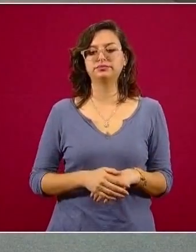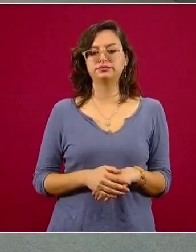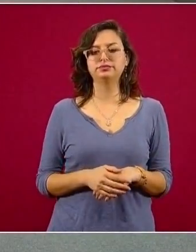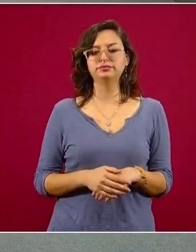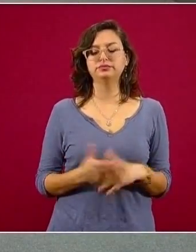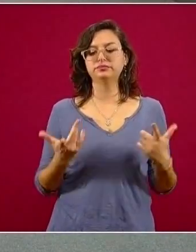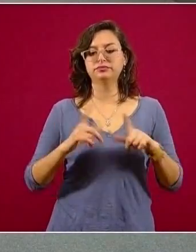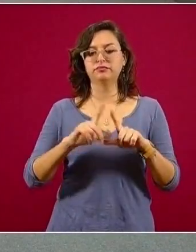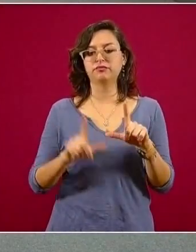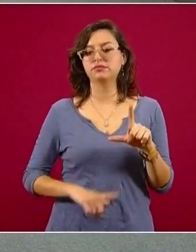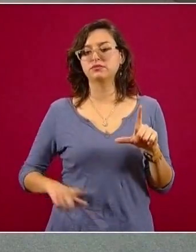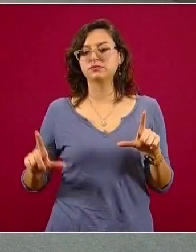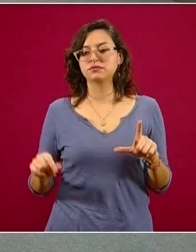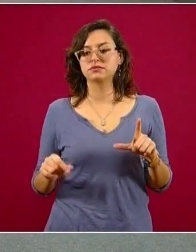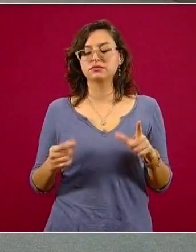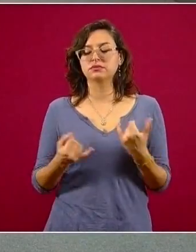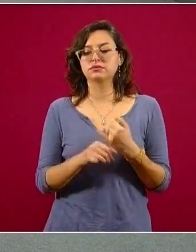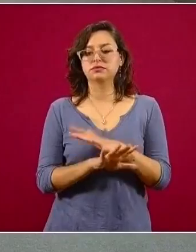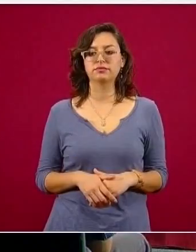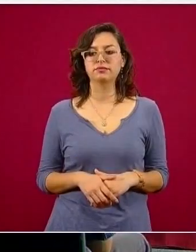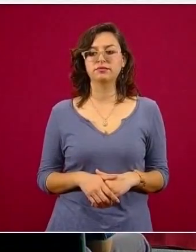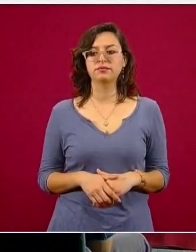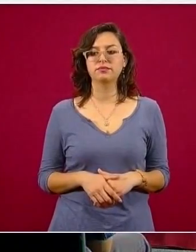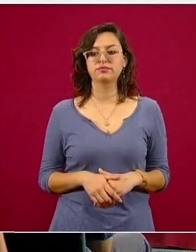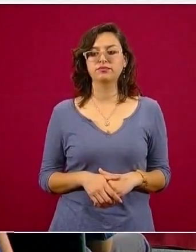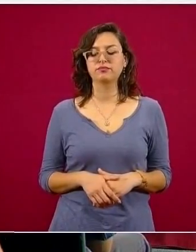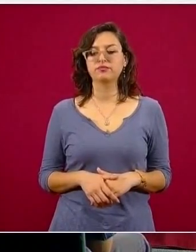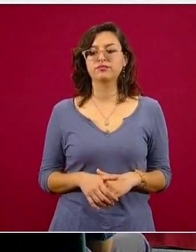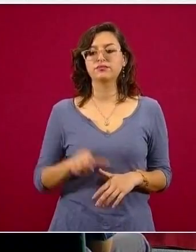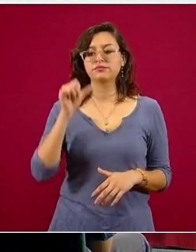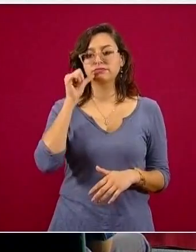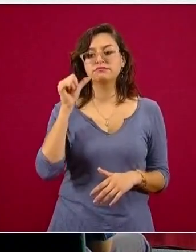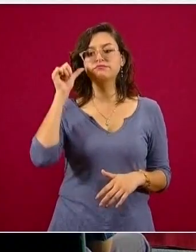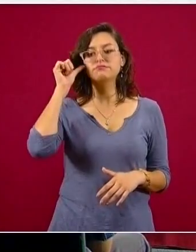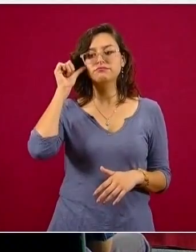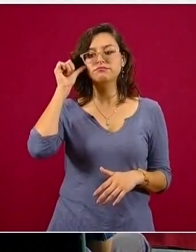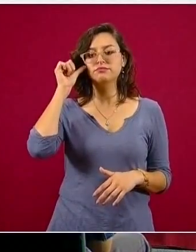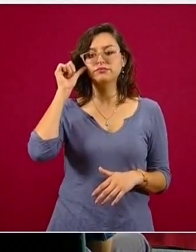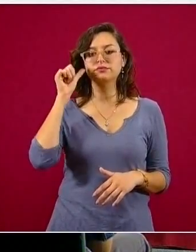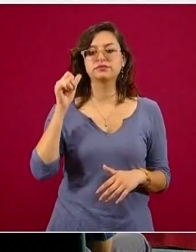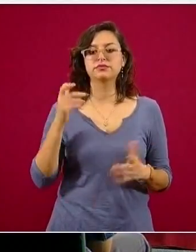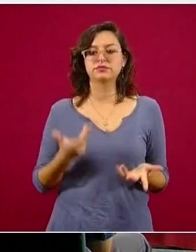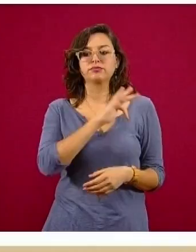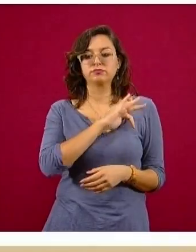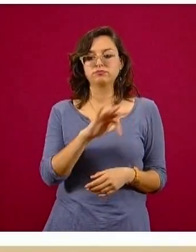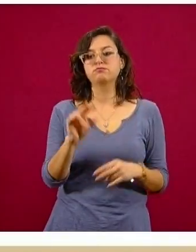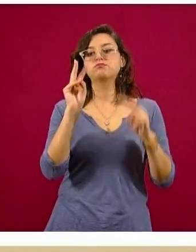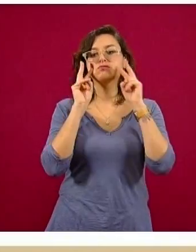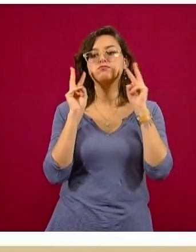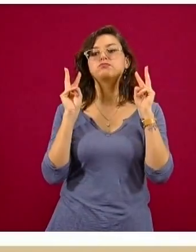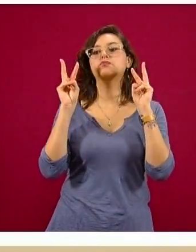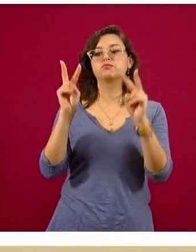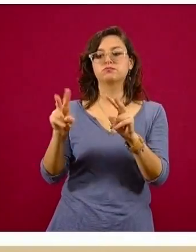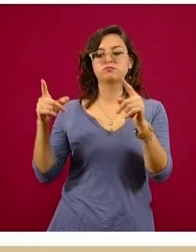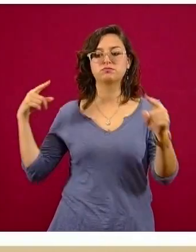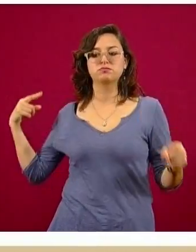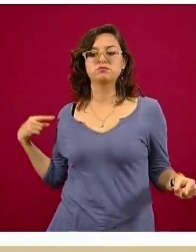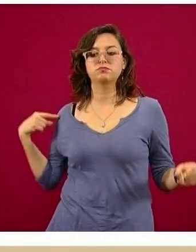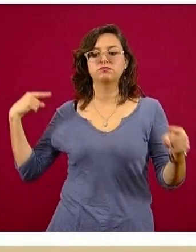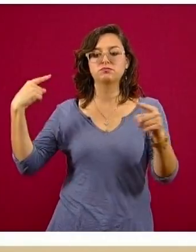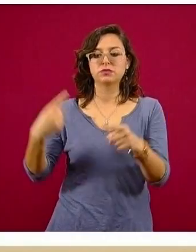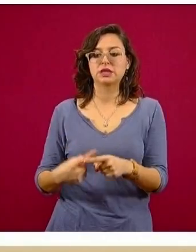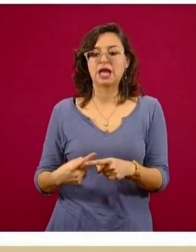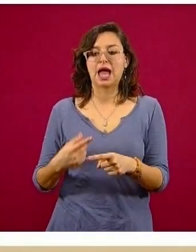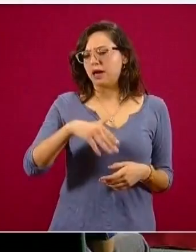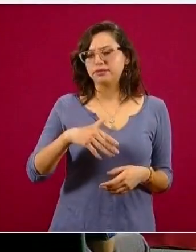Los casos confirmados de COVID-19 en México se acerca a un acumulado de 350.000 con la suma de 5.172